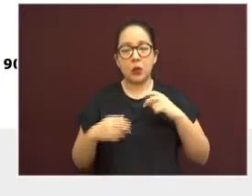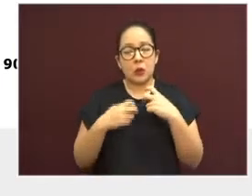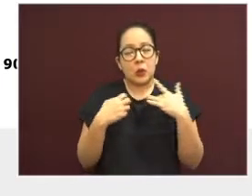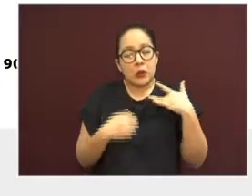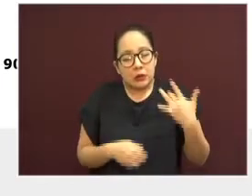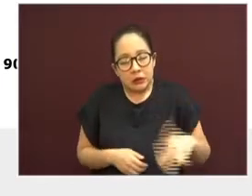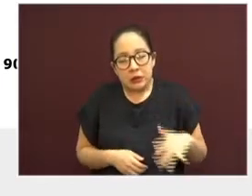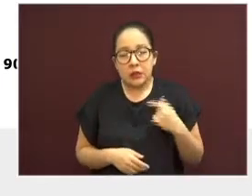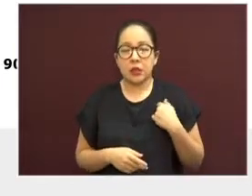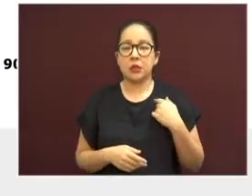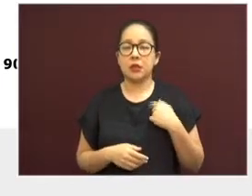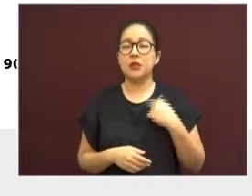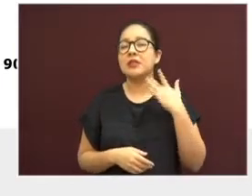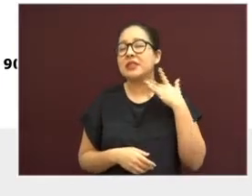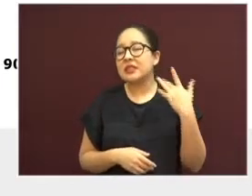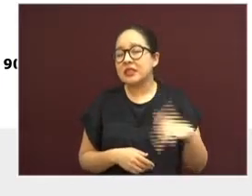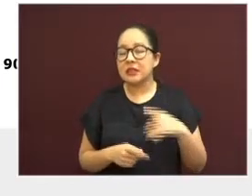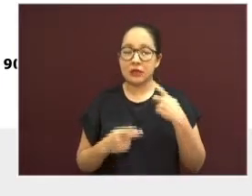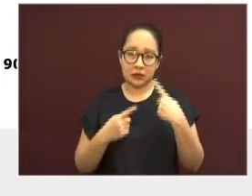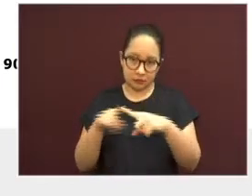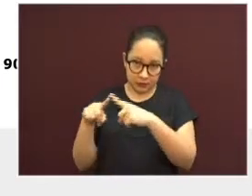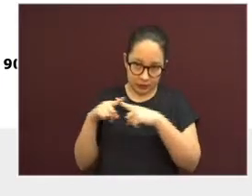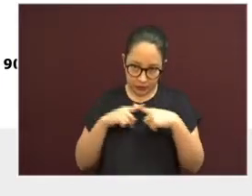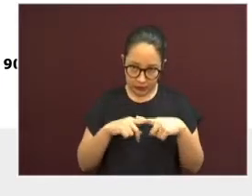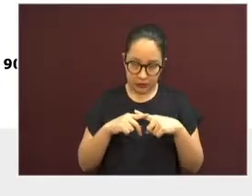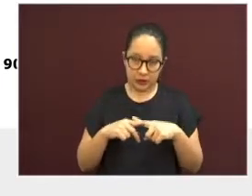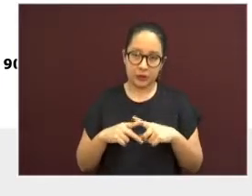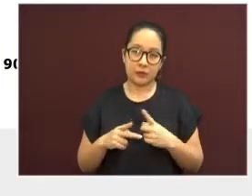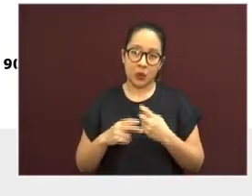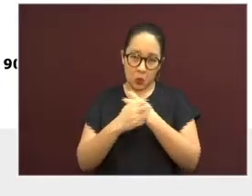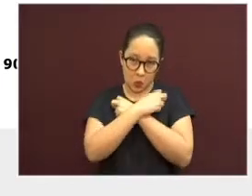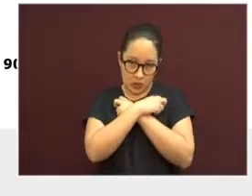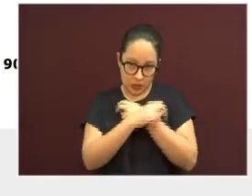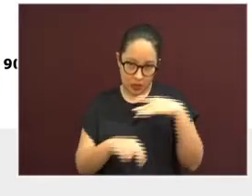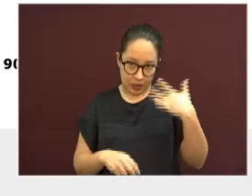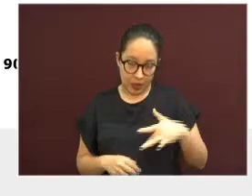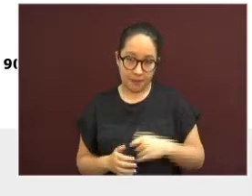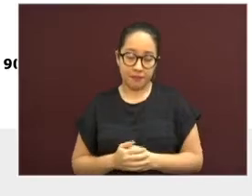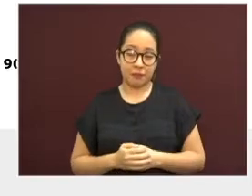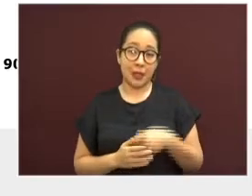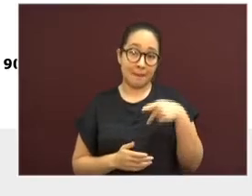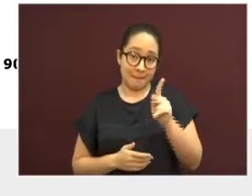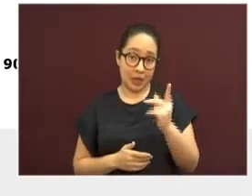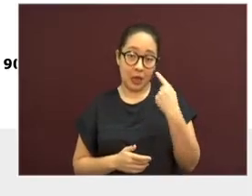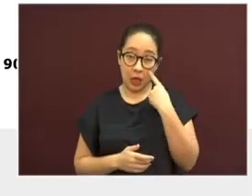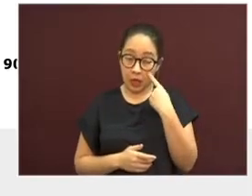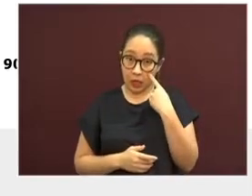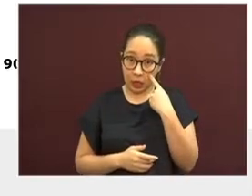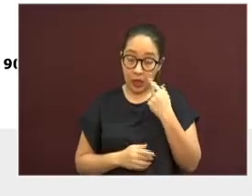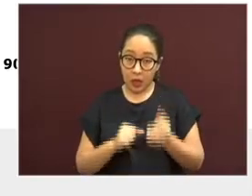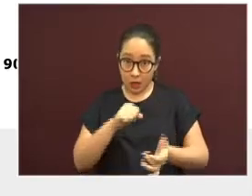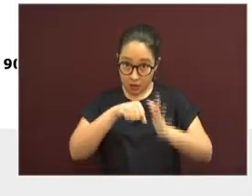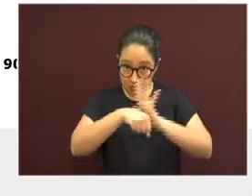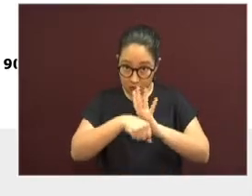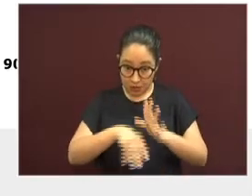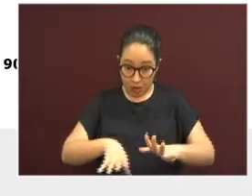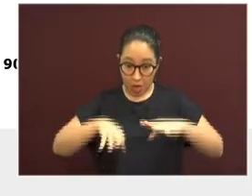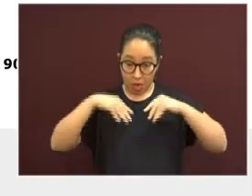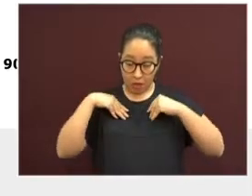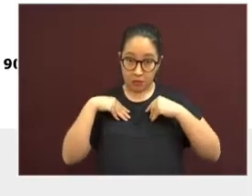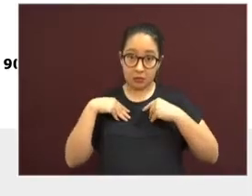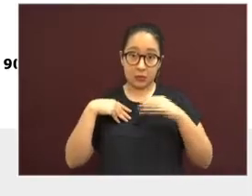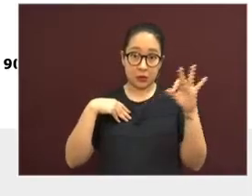de huesos y de garganta, entre otros. Pero dado que el coronavirus puede afectar diferentes órganos y